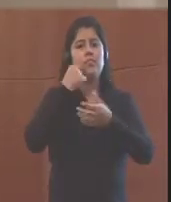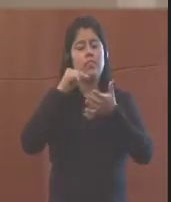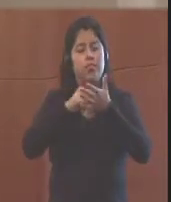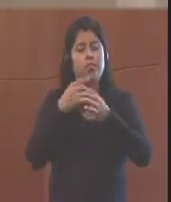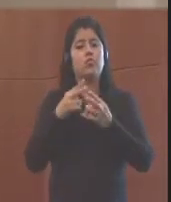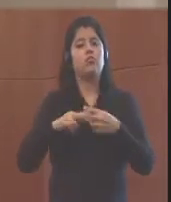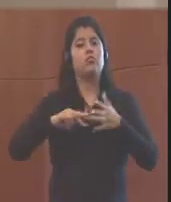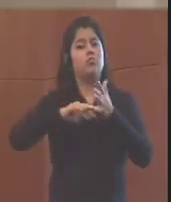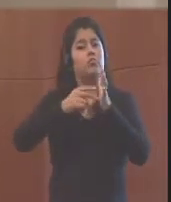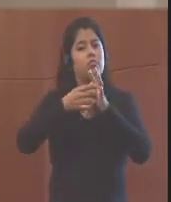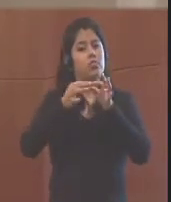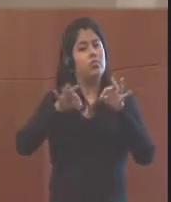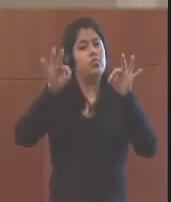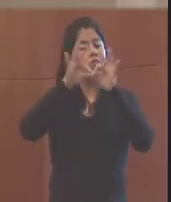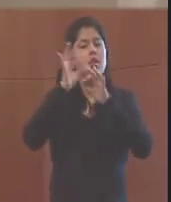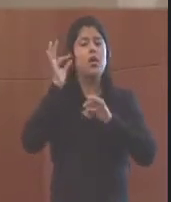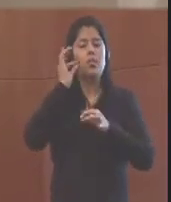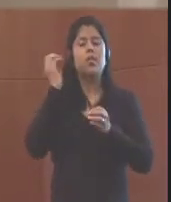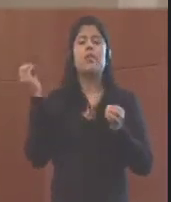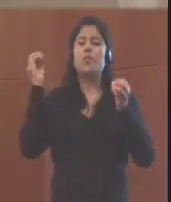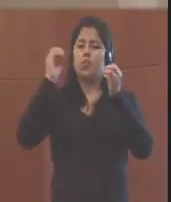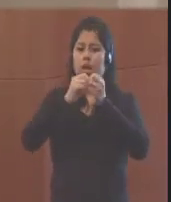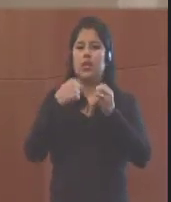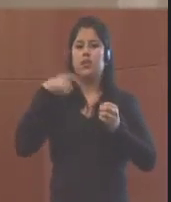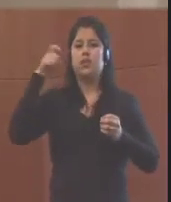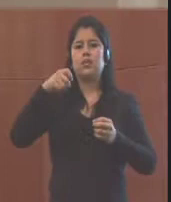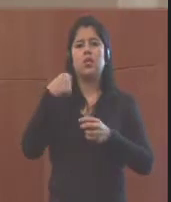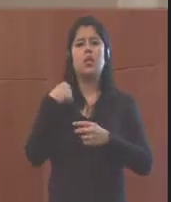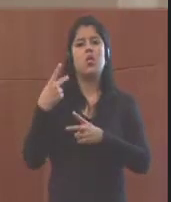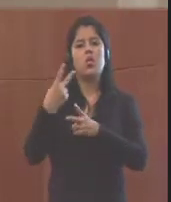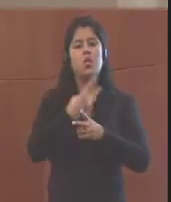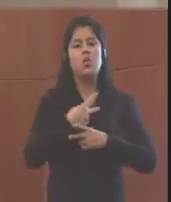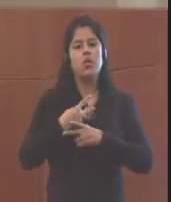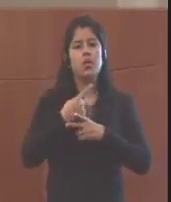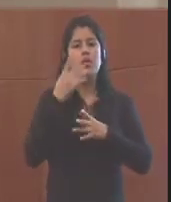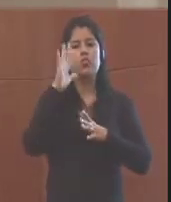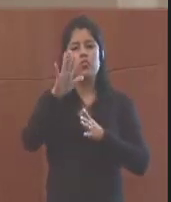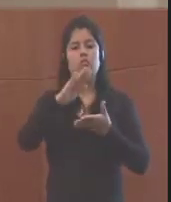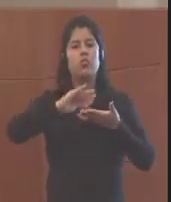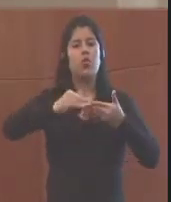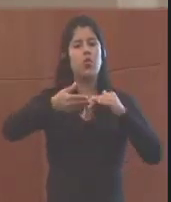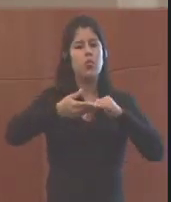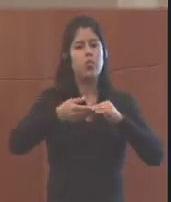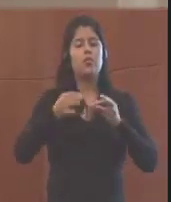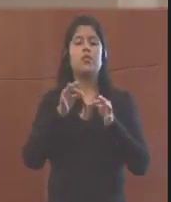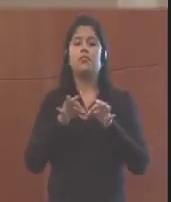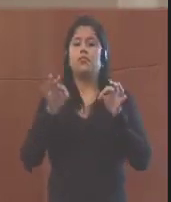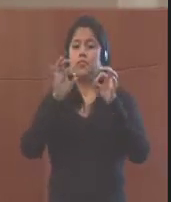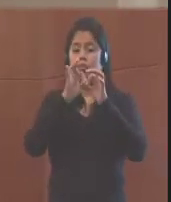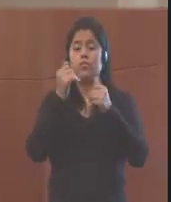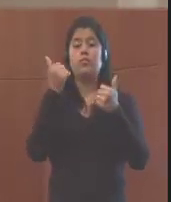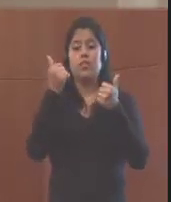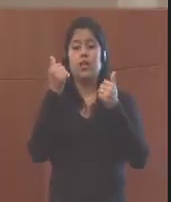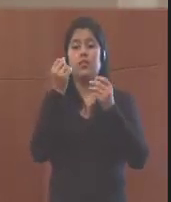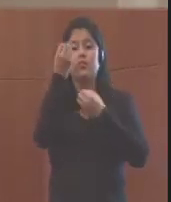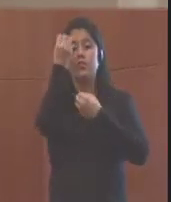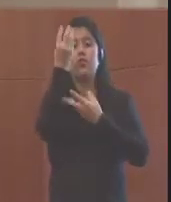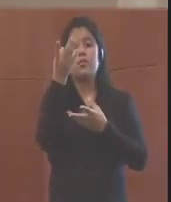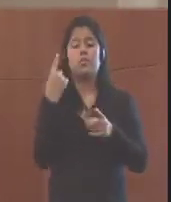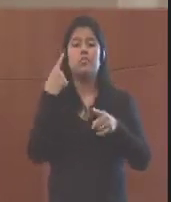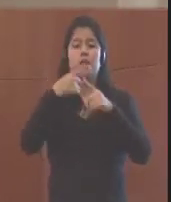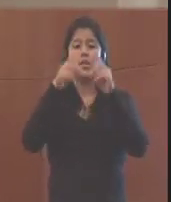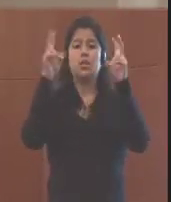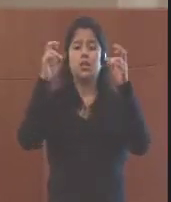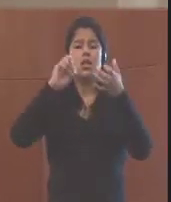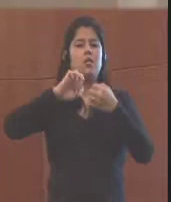sobre todo de mujeres. Y esto vuelve a la idea de que las mujeres cuidan a sus comunidades, están muy bien informadas sobre cuáles son los